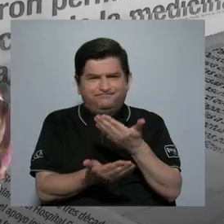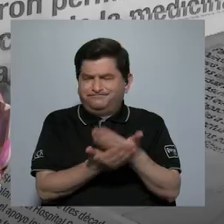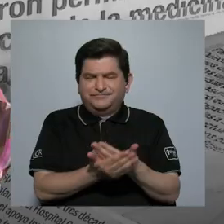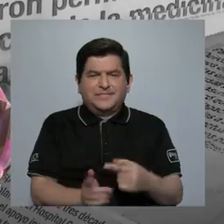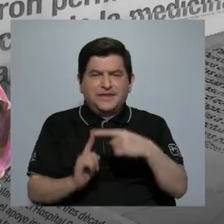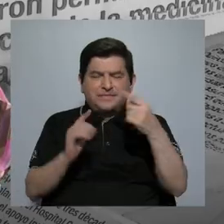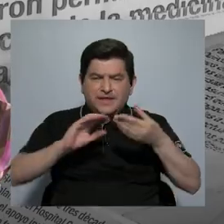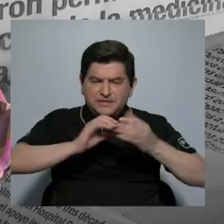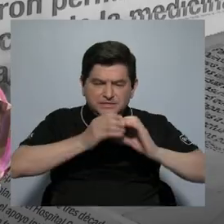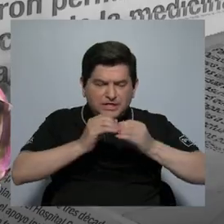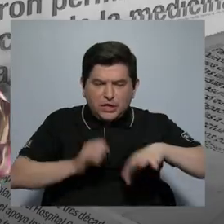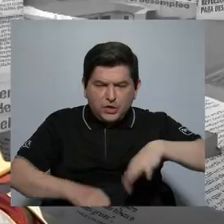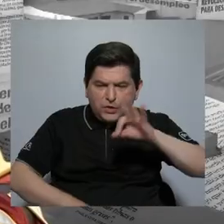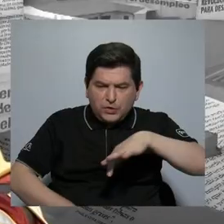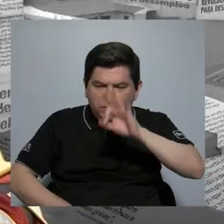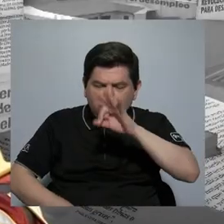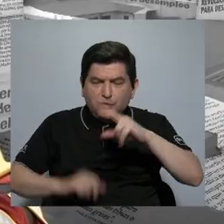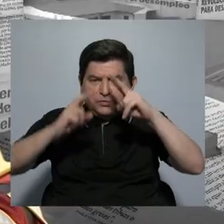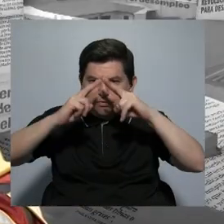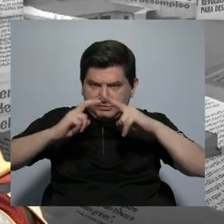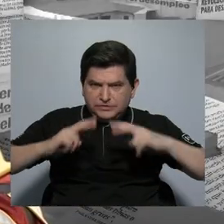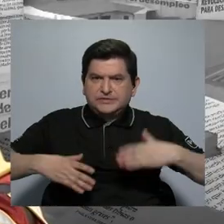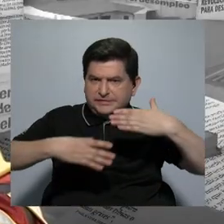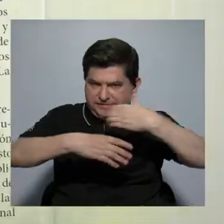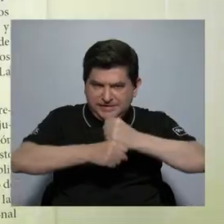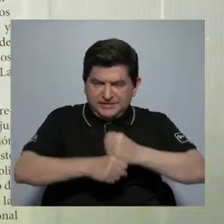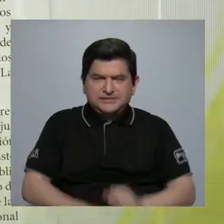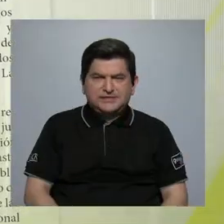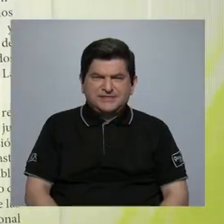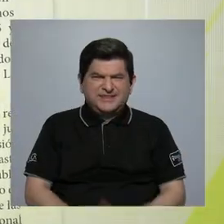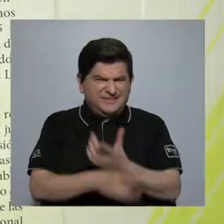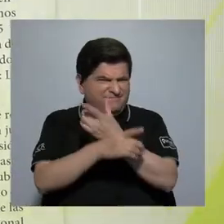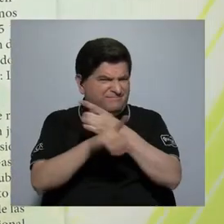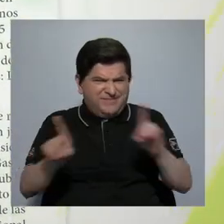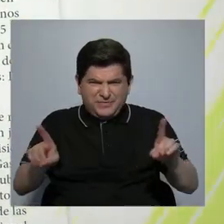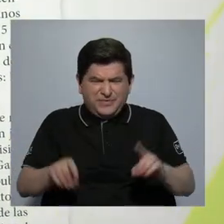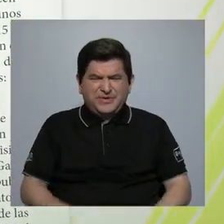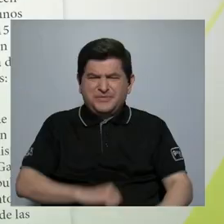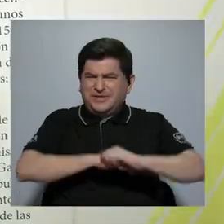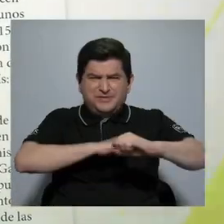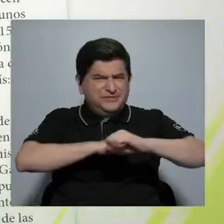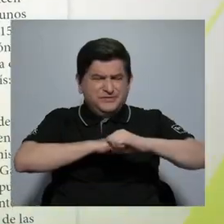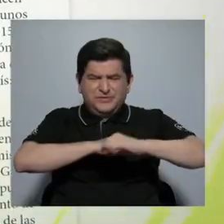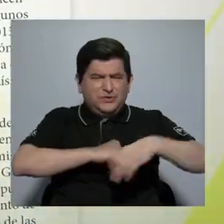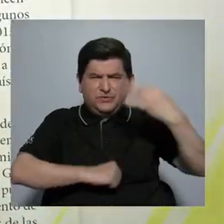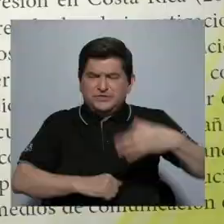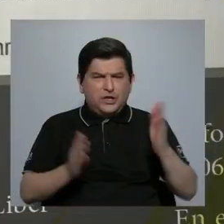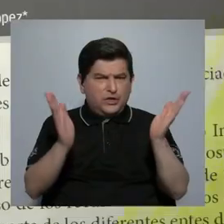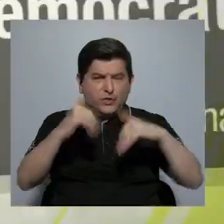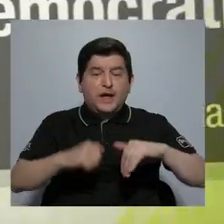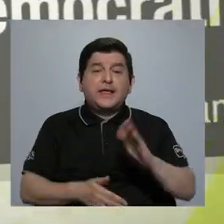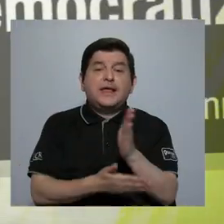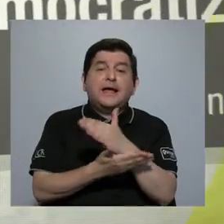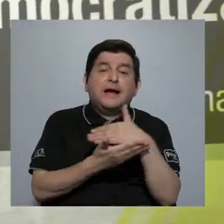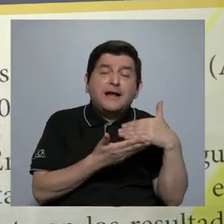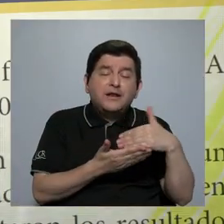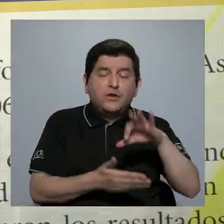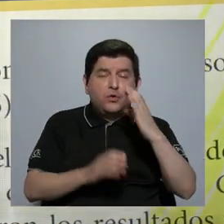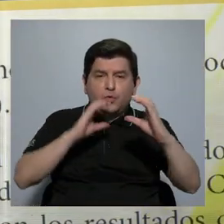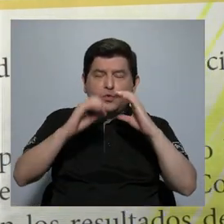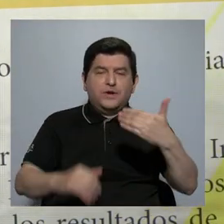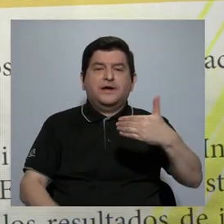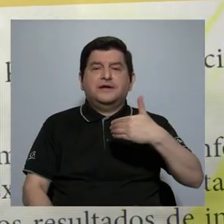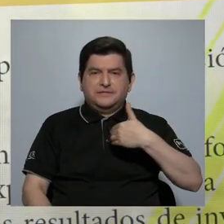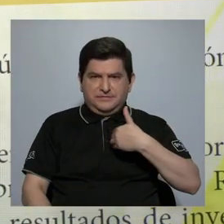los datos obtenidos y analizados, de que no hay una democratización de la pauta. Efectivamente, hay algunos medios que